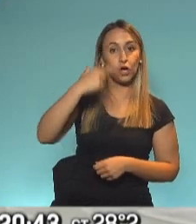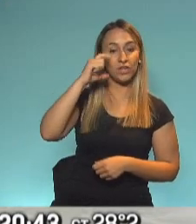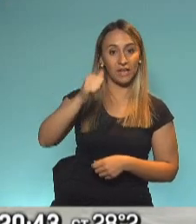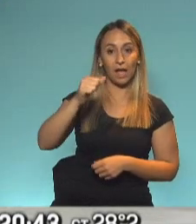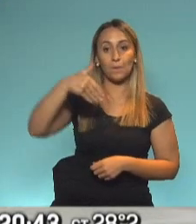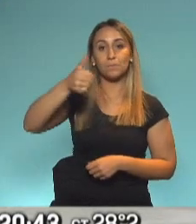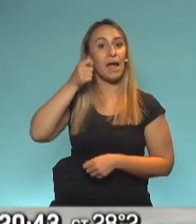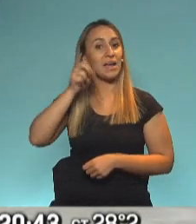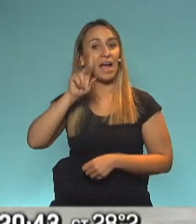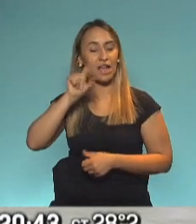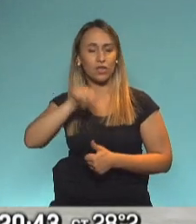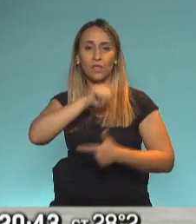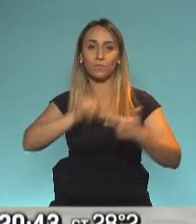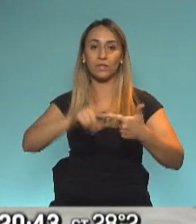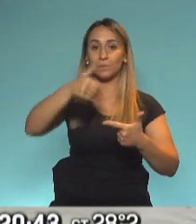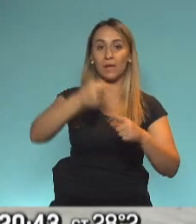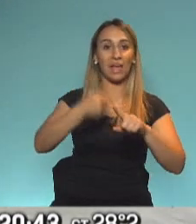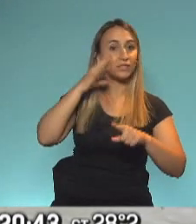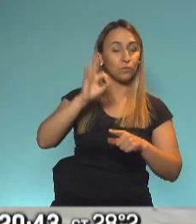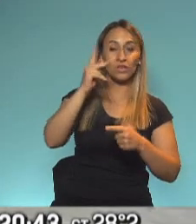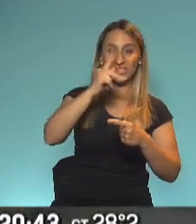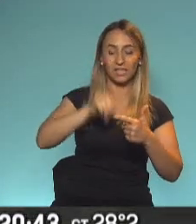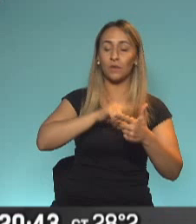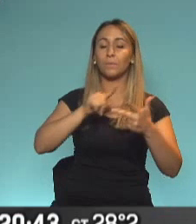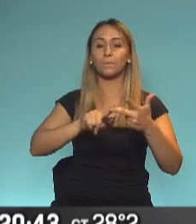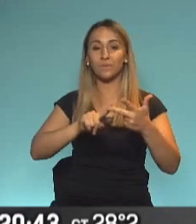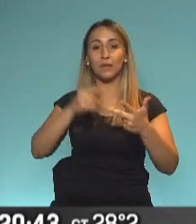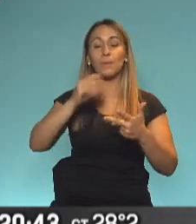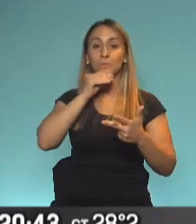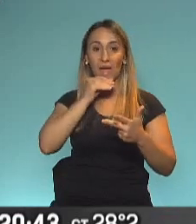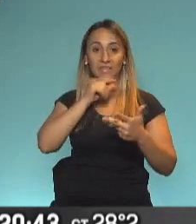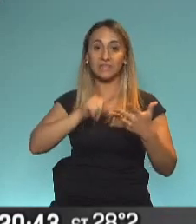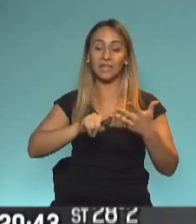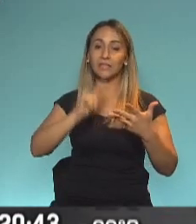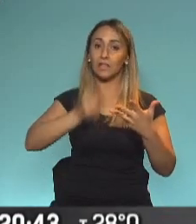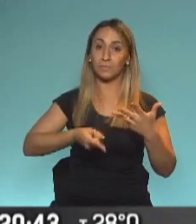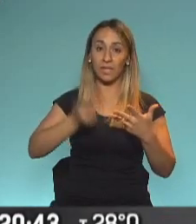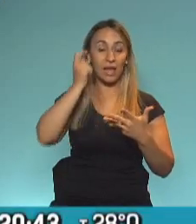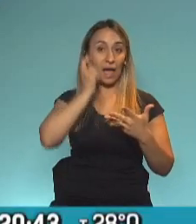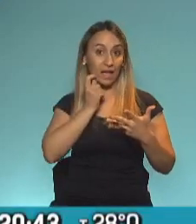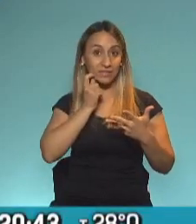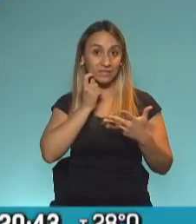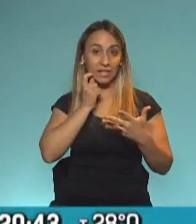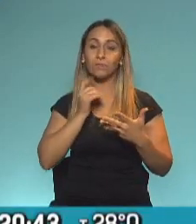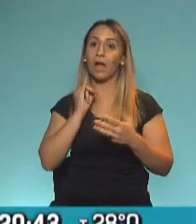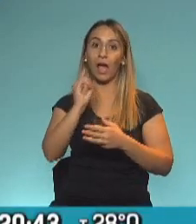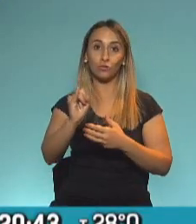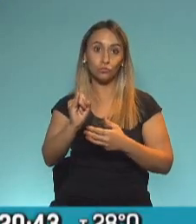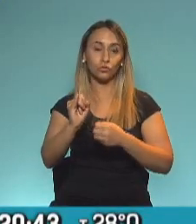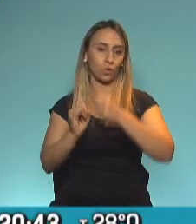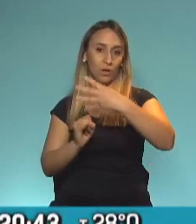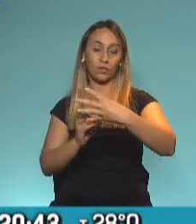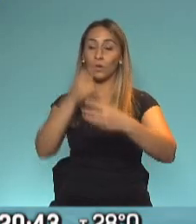Habló luego Máximo Kirchner, Sergio Massa, Axel Kicillof, que fue quien realizó esos anuncios para finalizar en